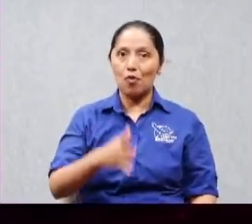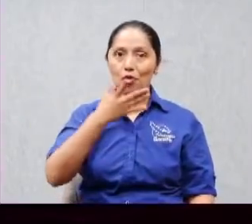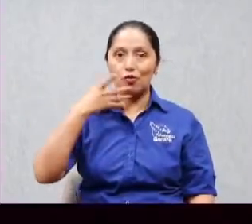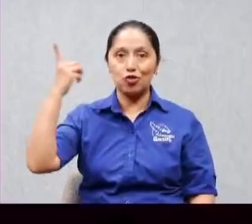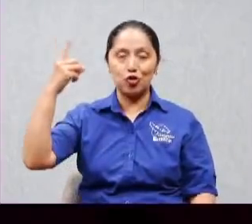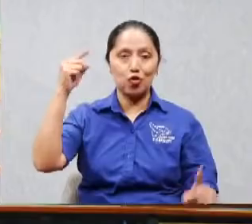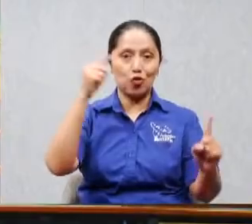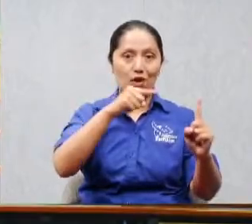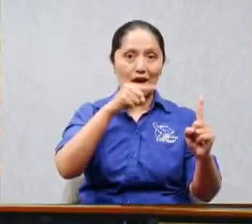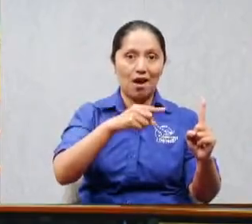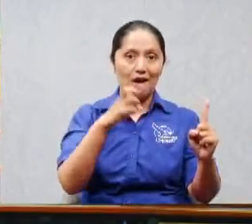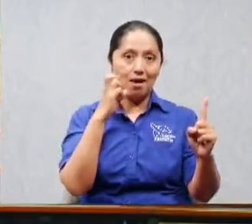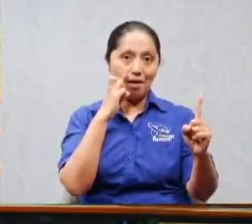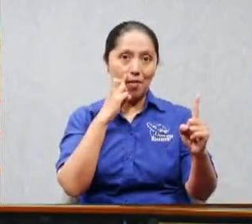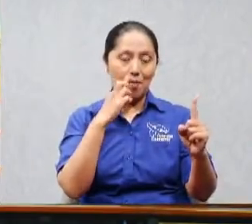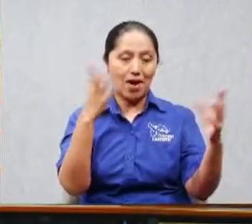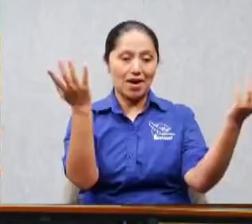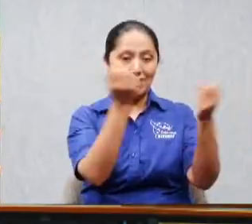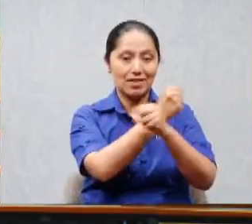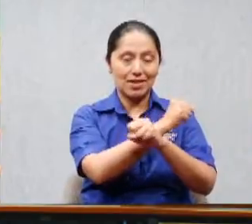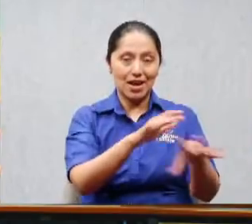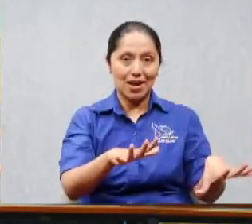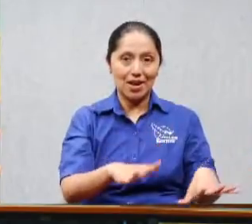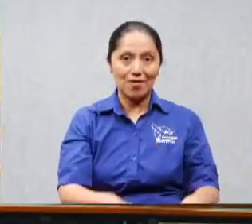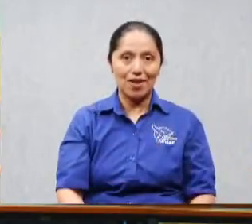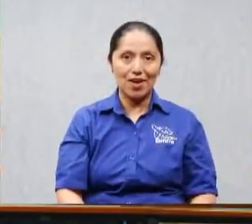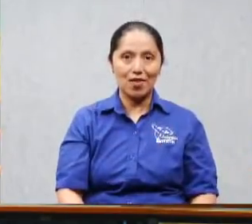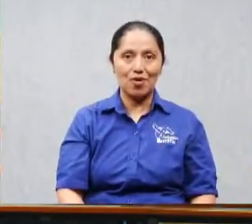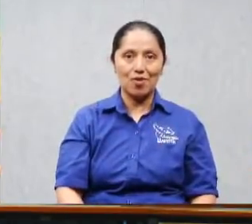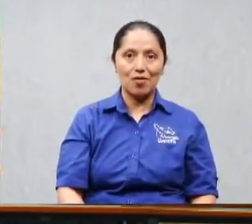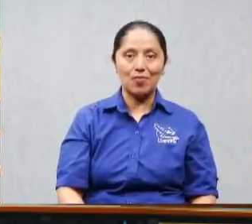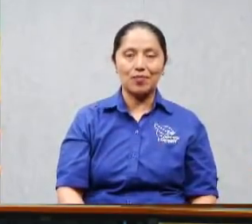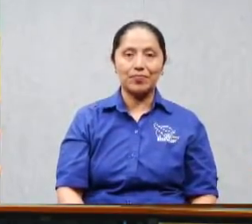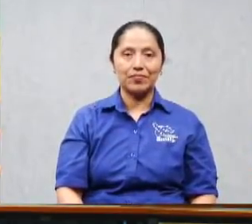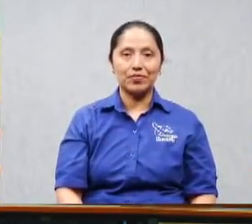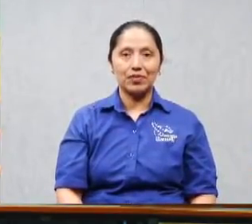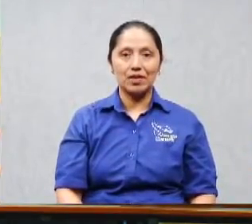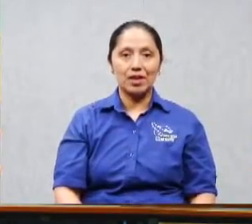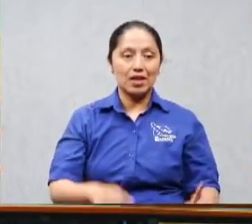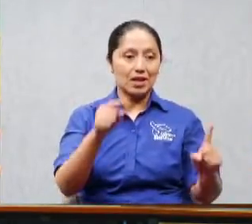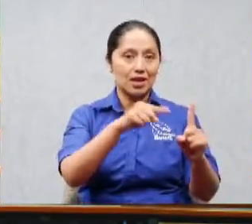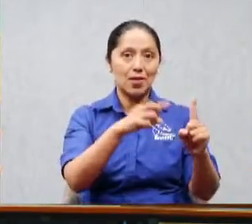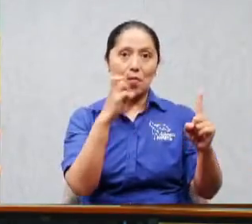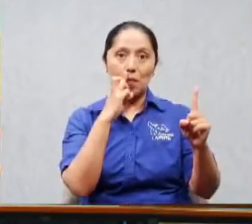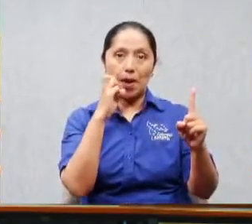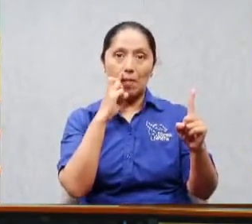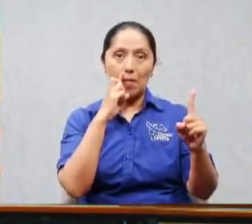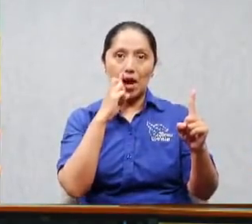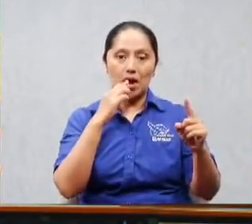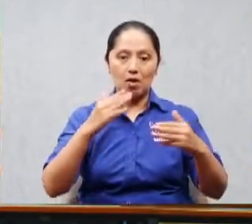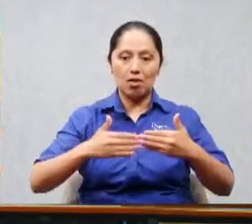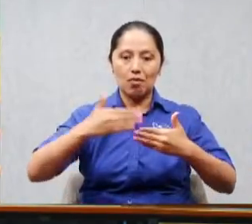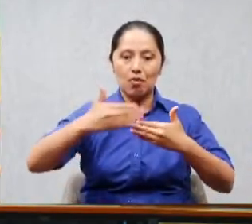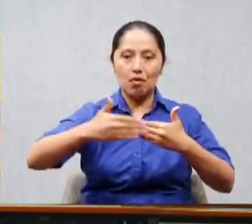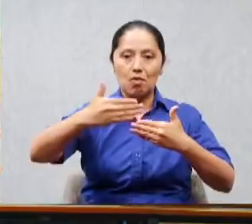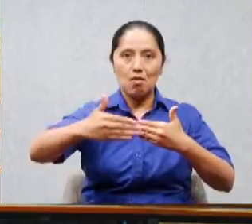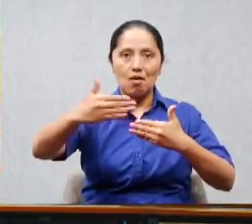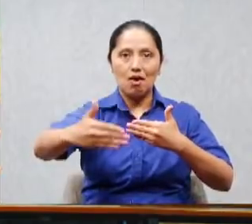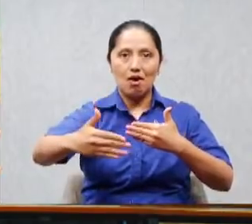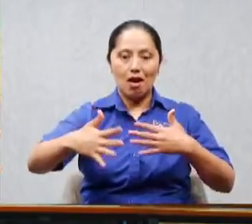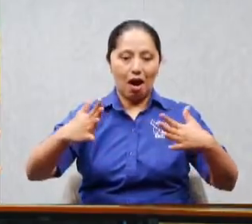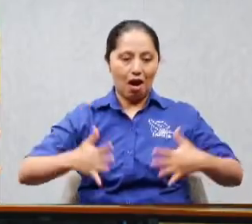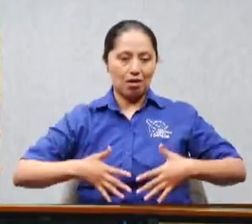y empezó y se empezó a recuperar incluso de su enfermedad y me empezó a enviar a mi hijo que que biblia me